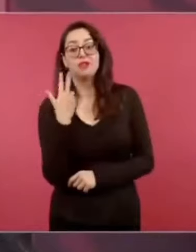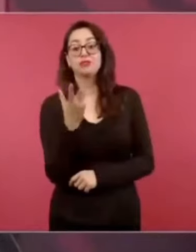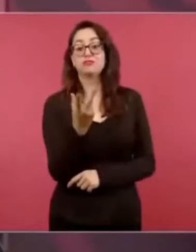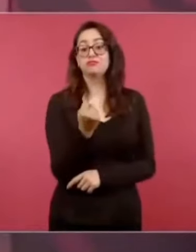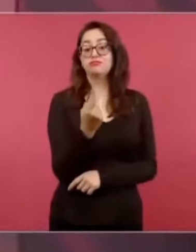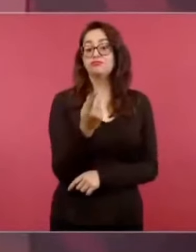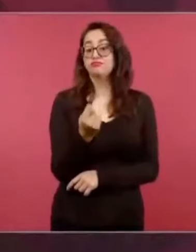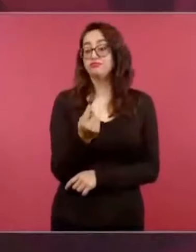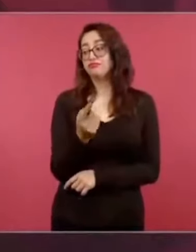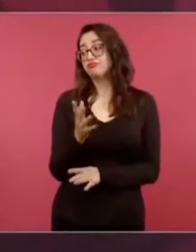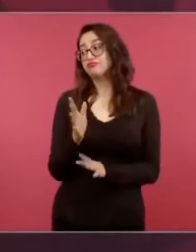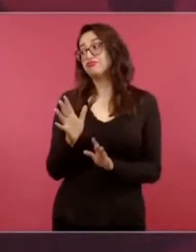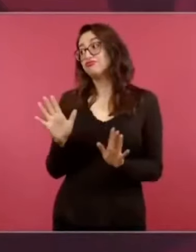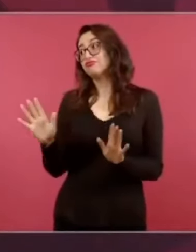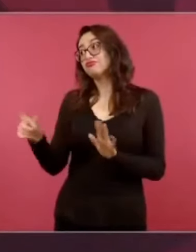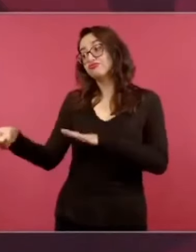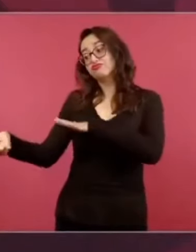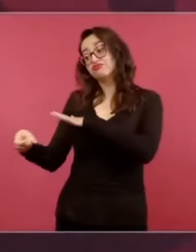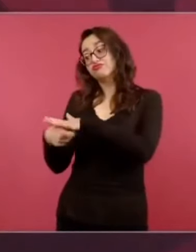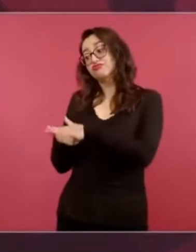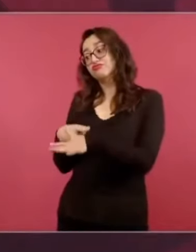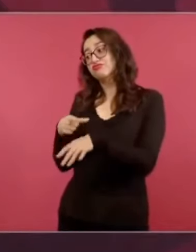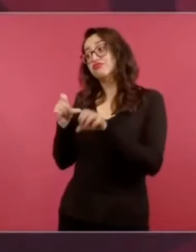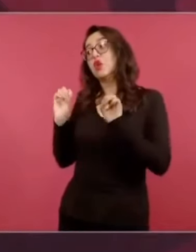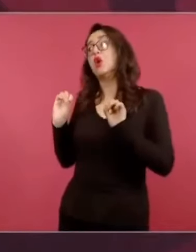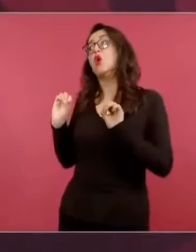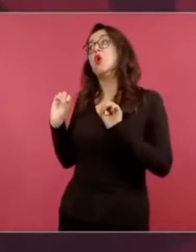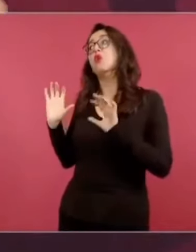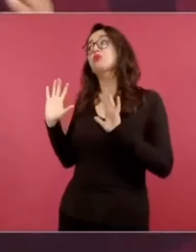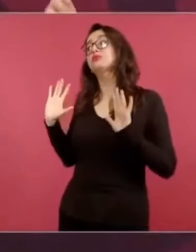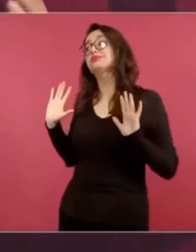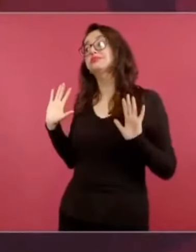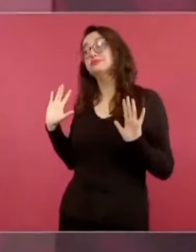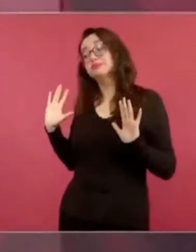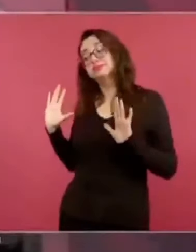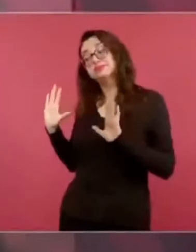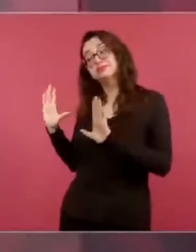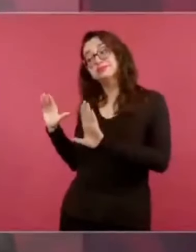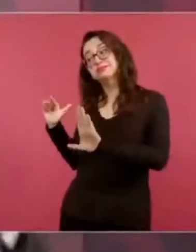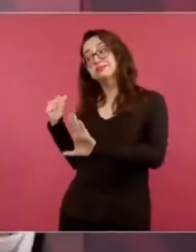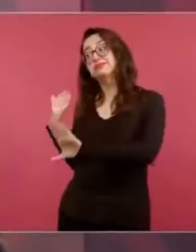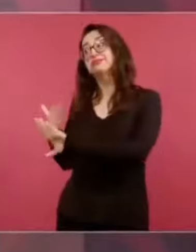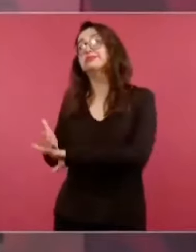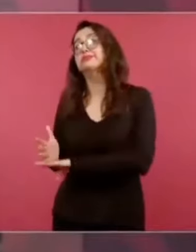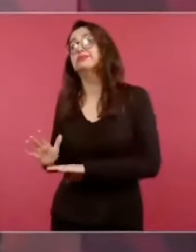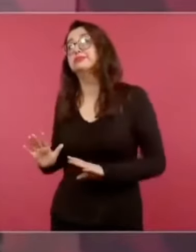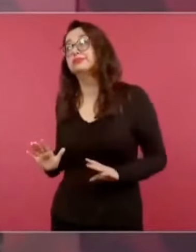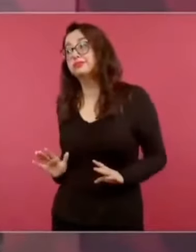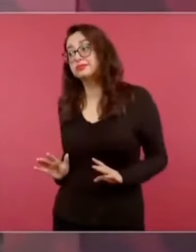eso puede ser que no les deje,